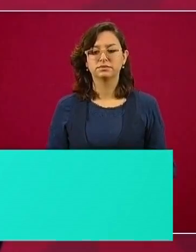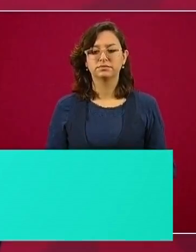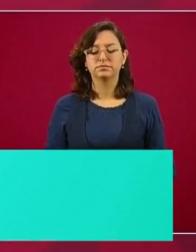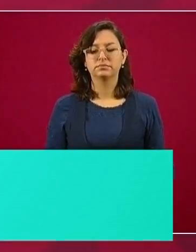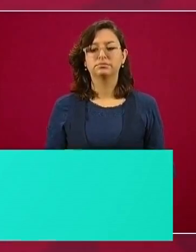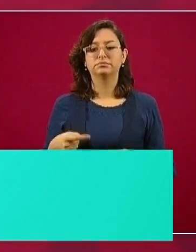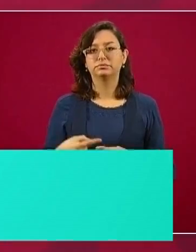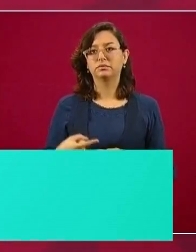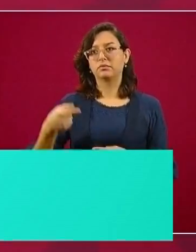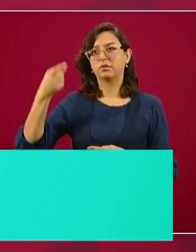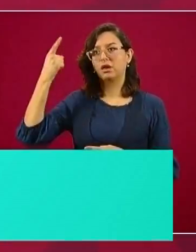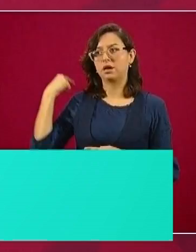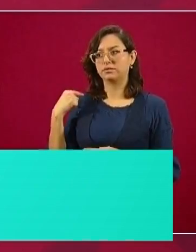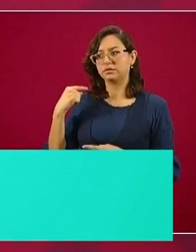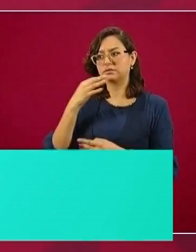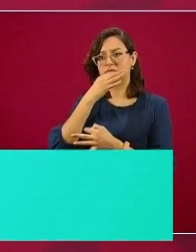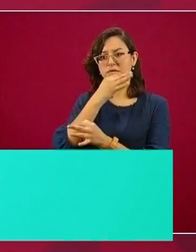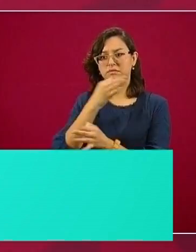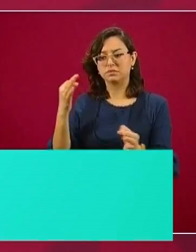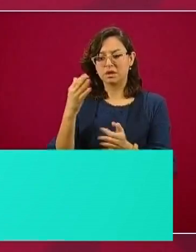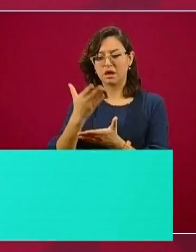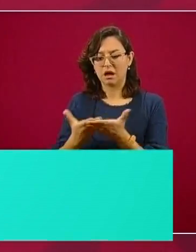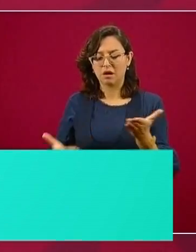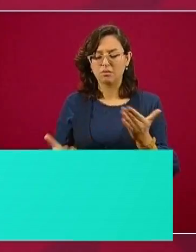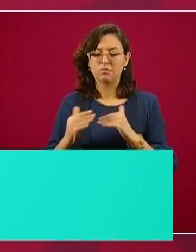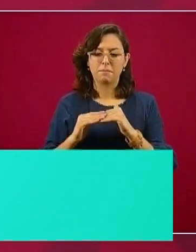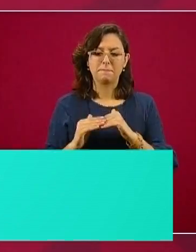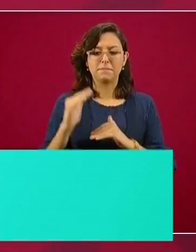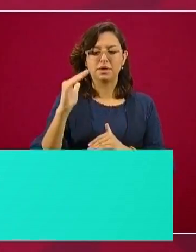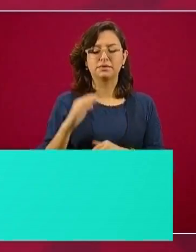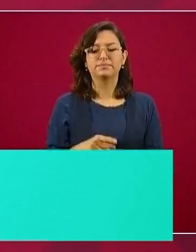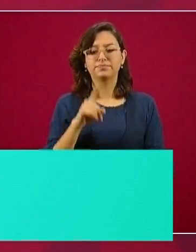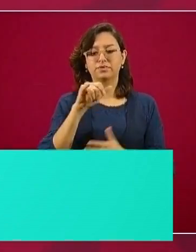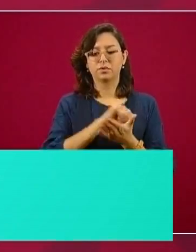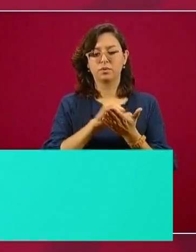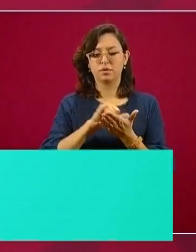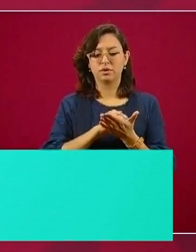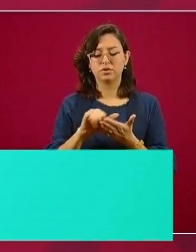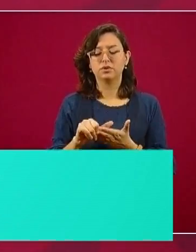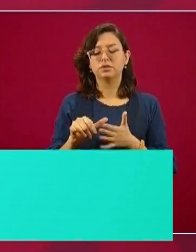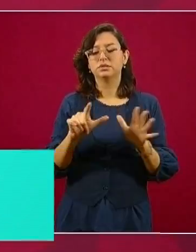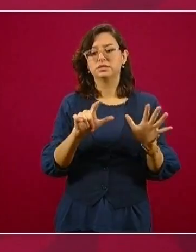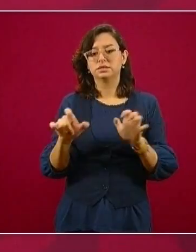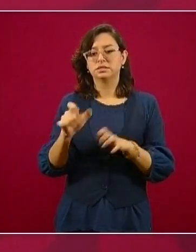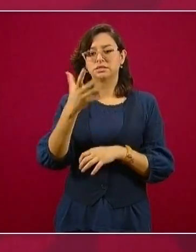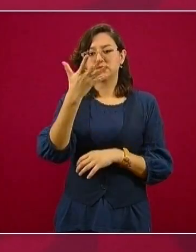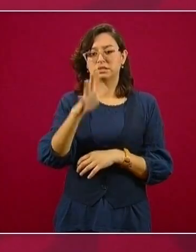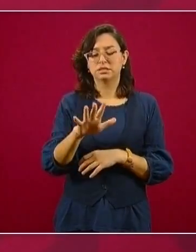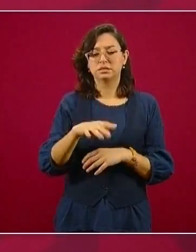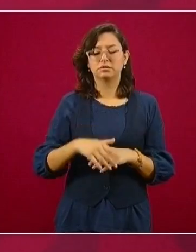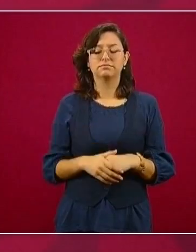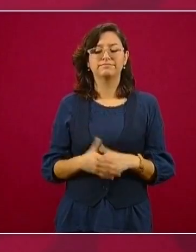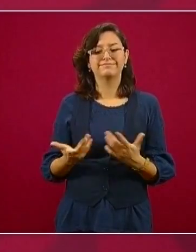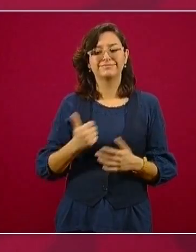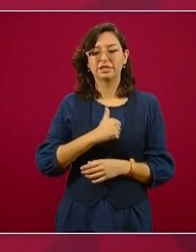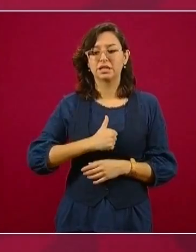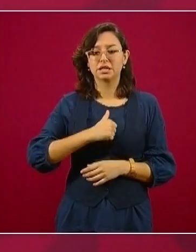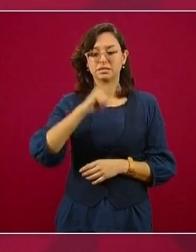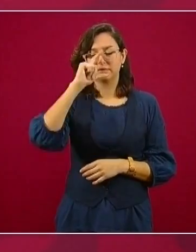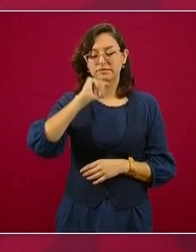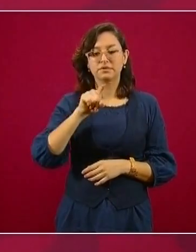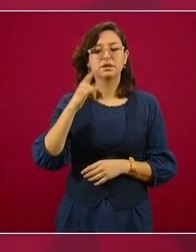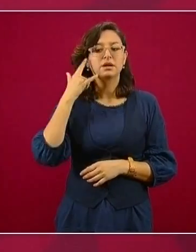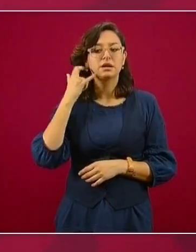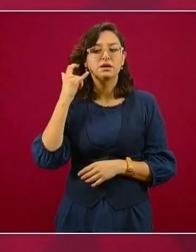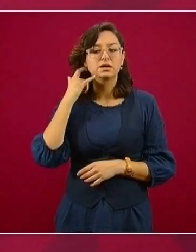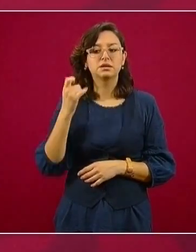hubo un incremento. Nueva York, 710. Y ahora subió desafortunadamente California